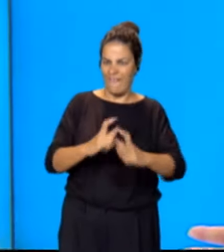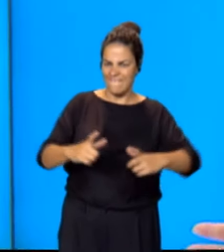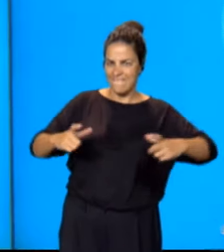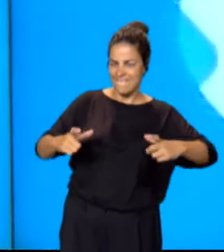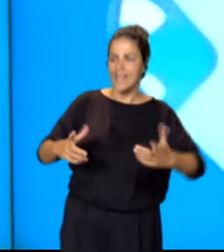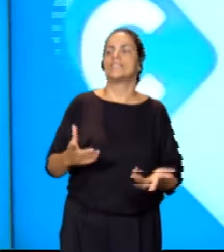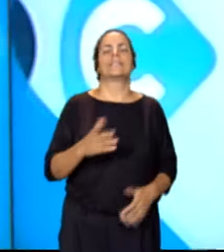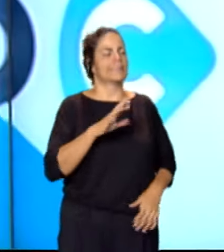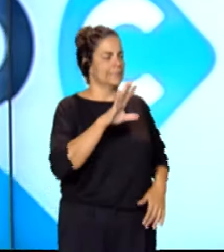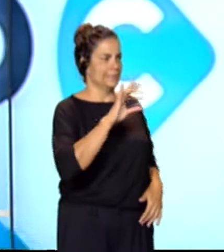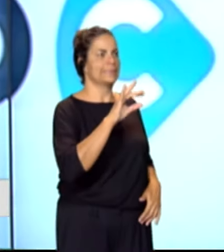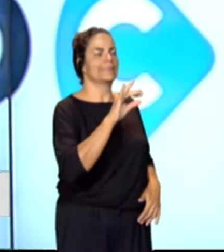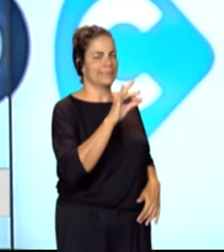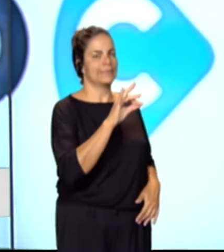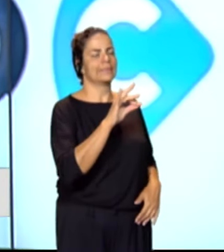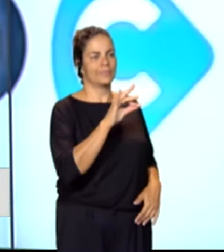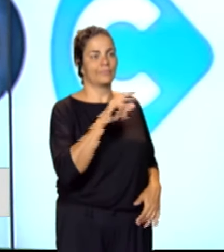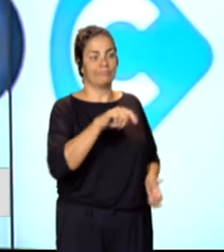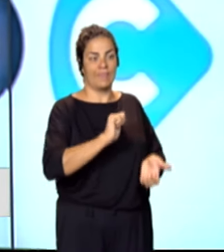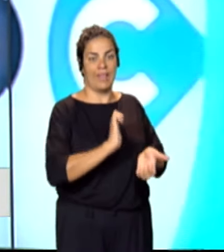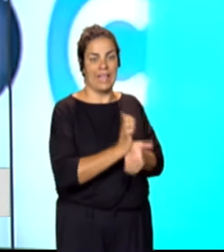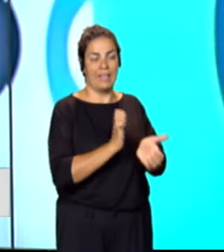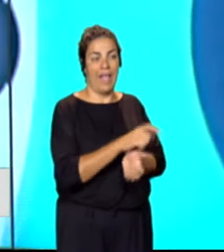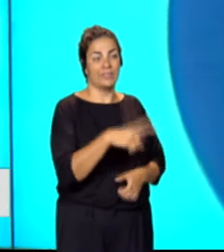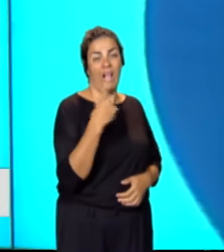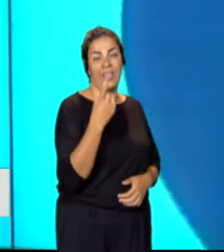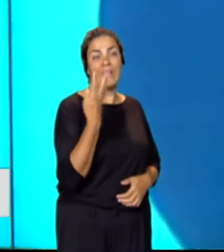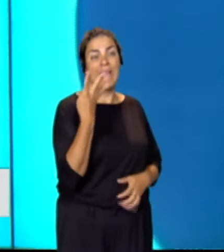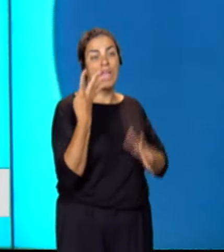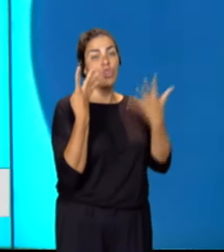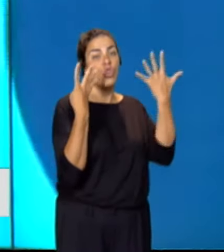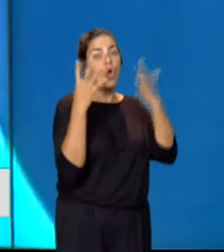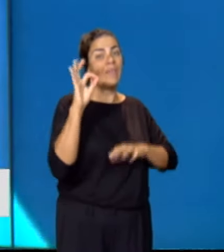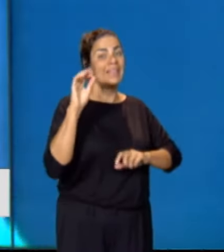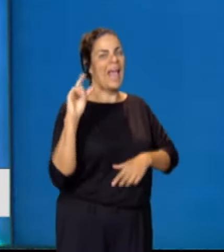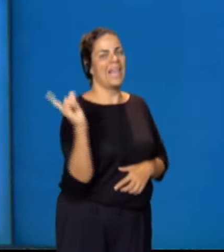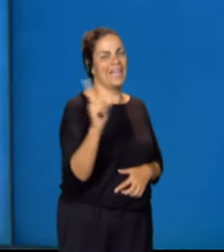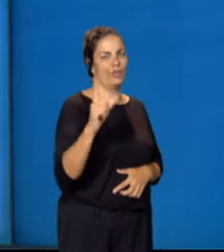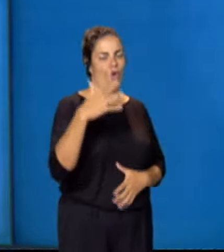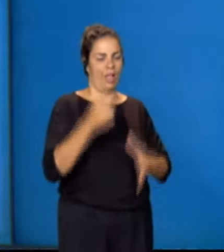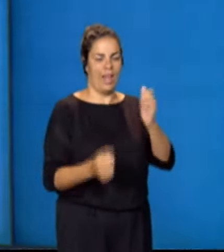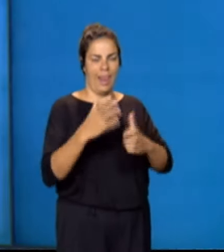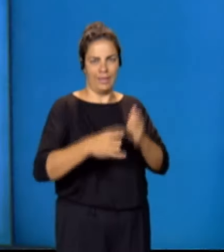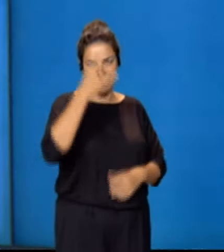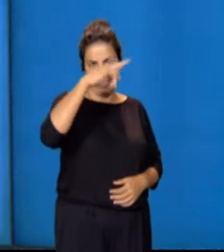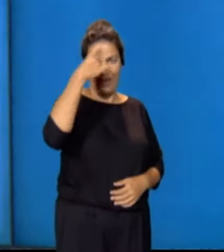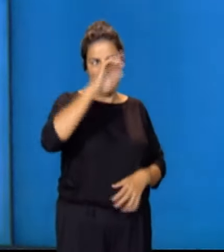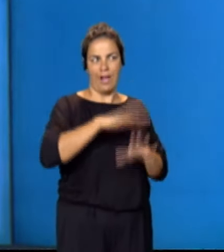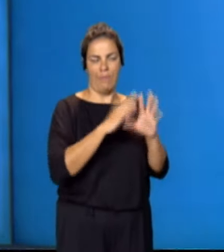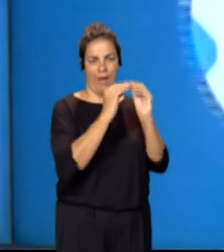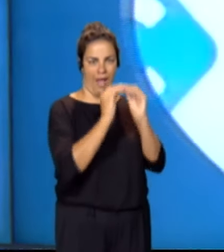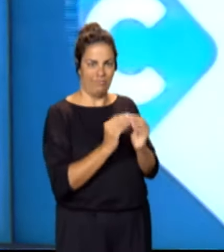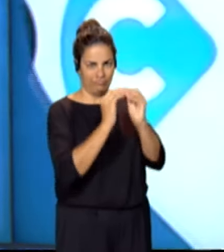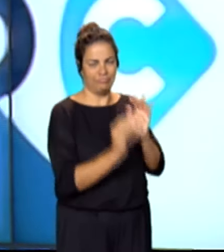formato. Sí, es un queso que se necesita 90 litros de leche de vaca para hacerlo. Pesa